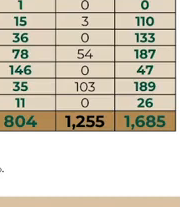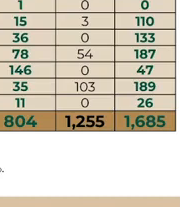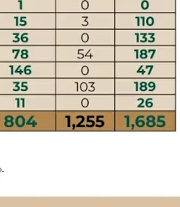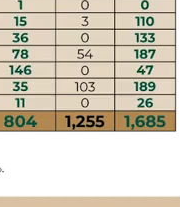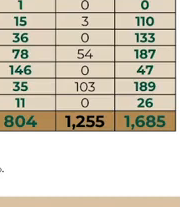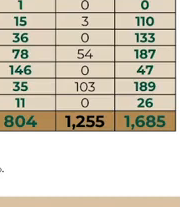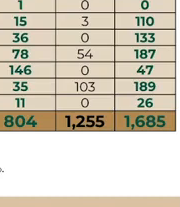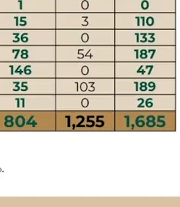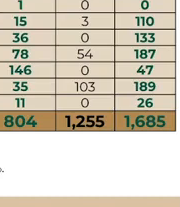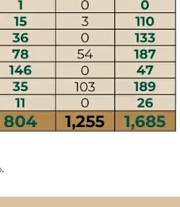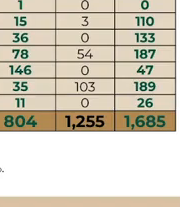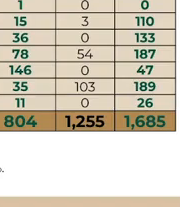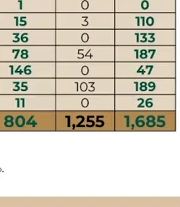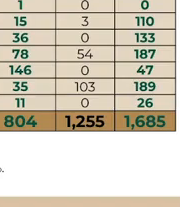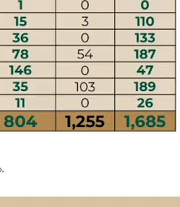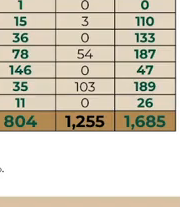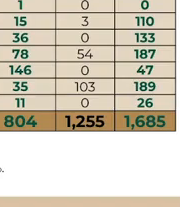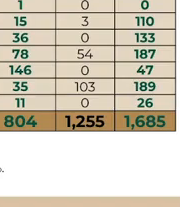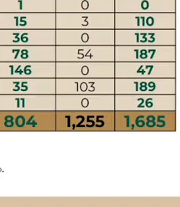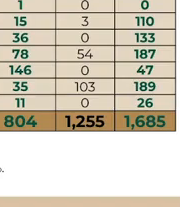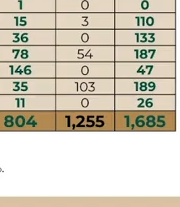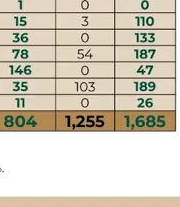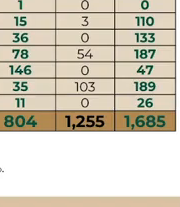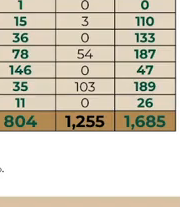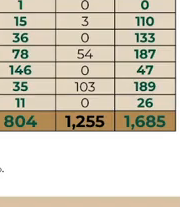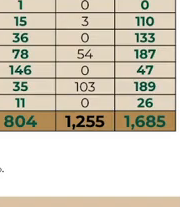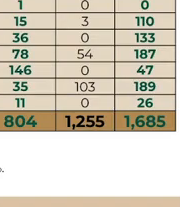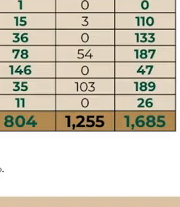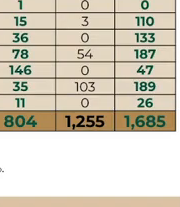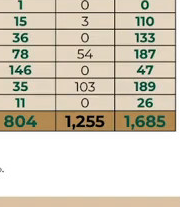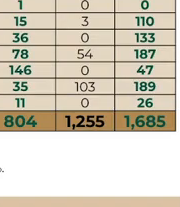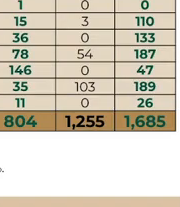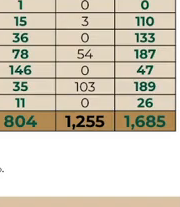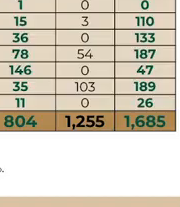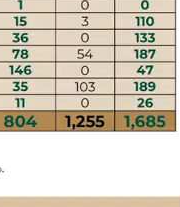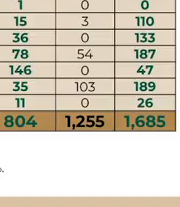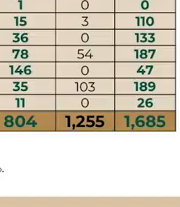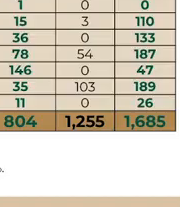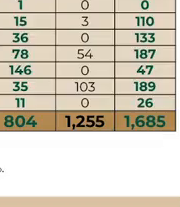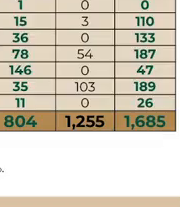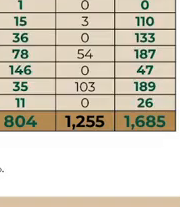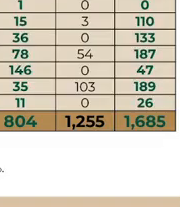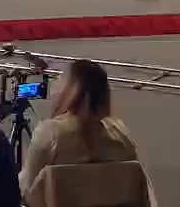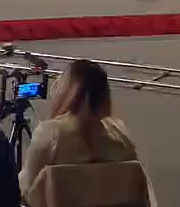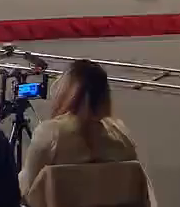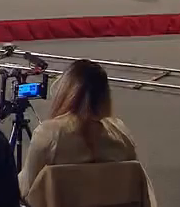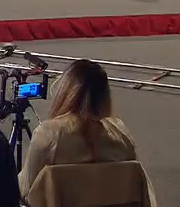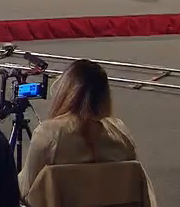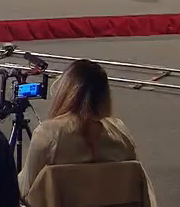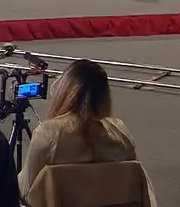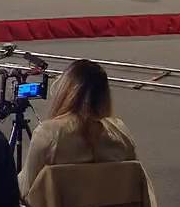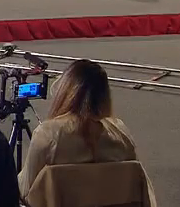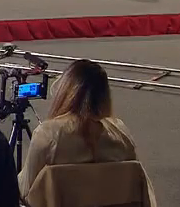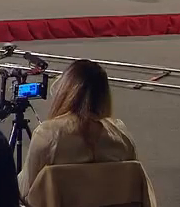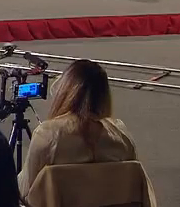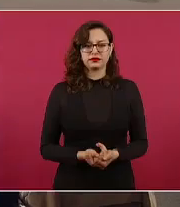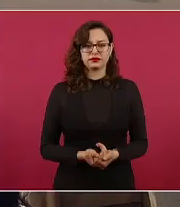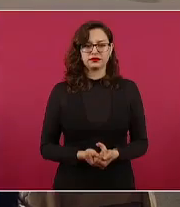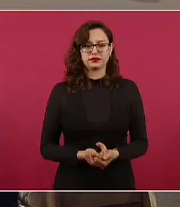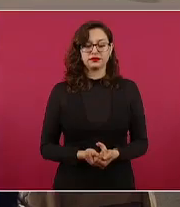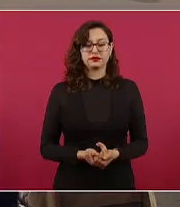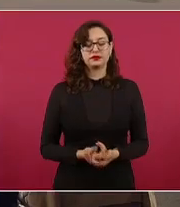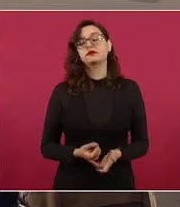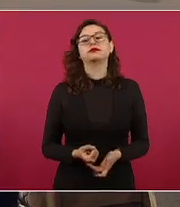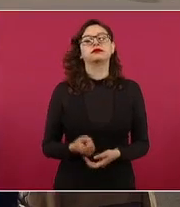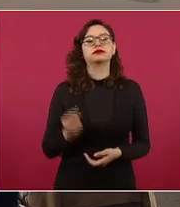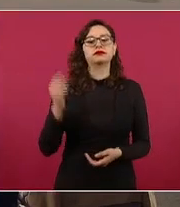en buenas condiciones. La siguiente, por favor. En los avances rápidamente en Colima ya se